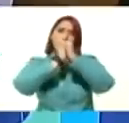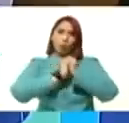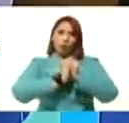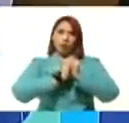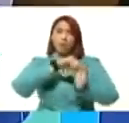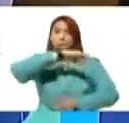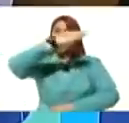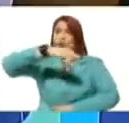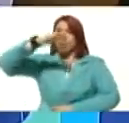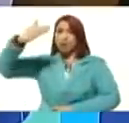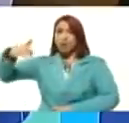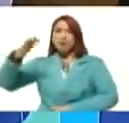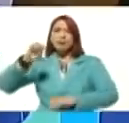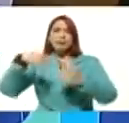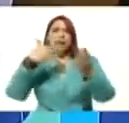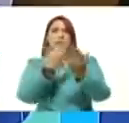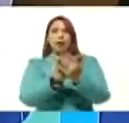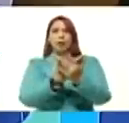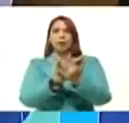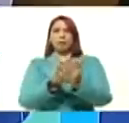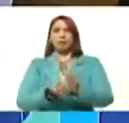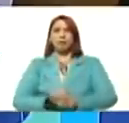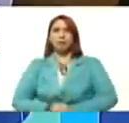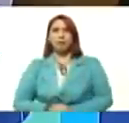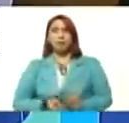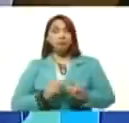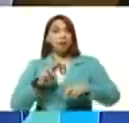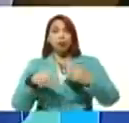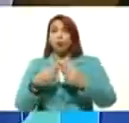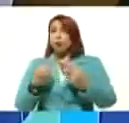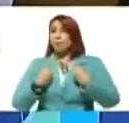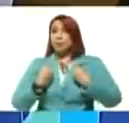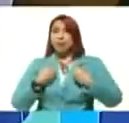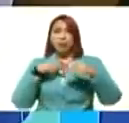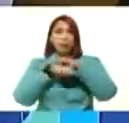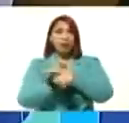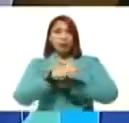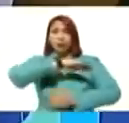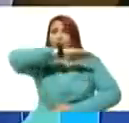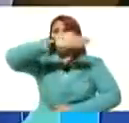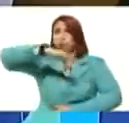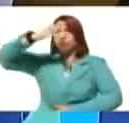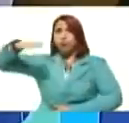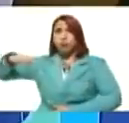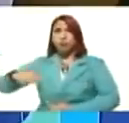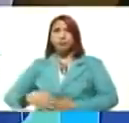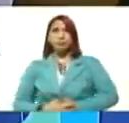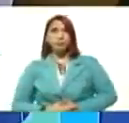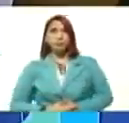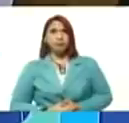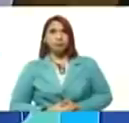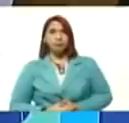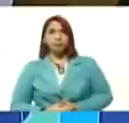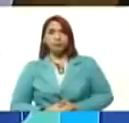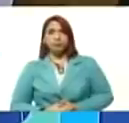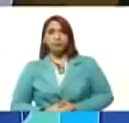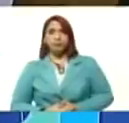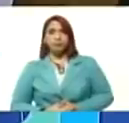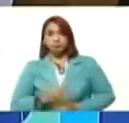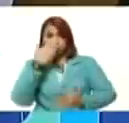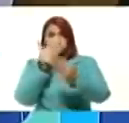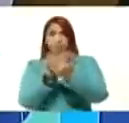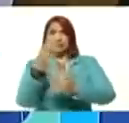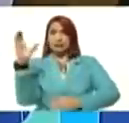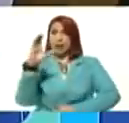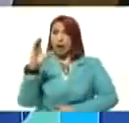el Guaraira Repano, pero nunca vivieron en el Guaraira Repano, ni del lado que da Caracas,